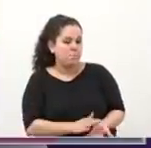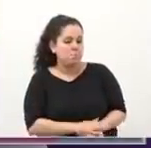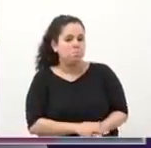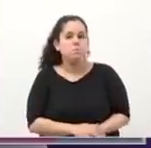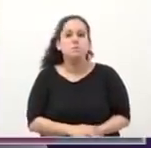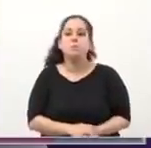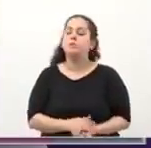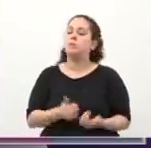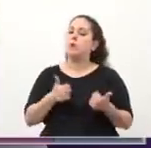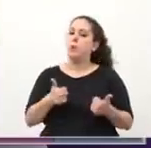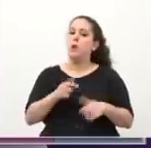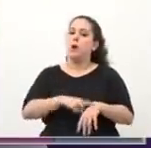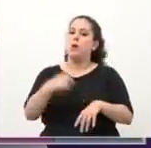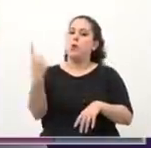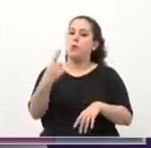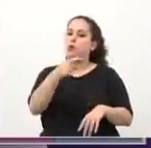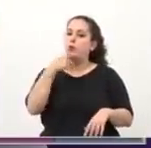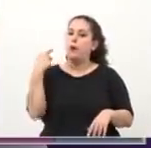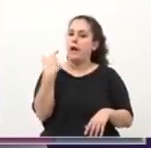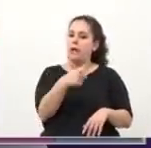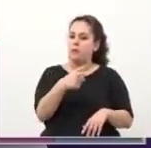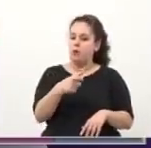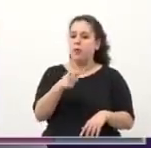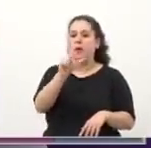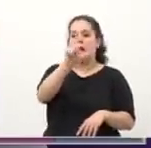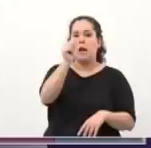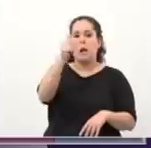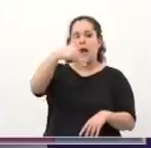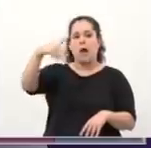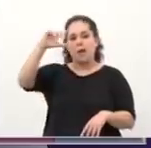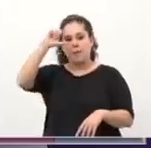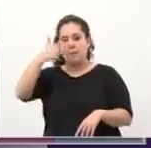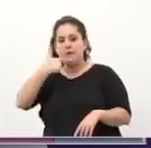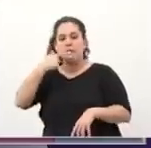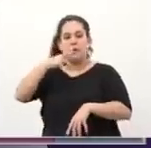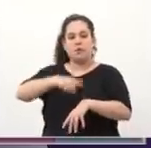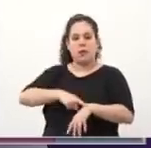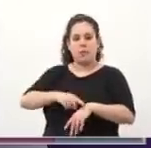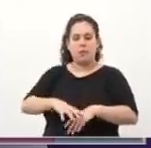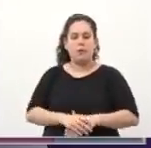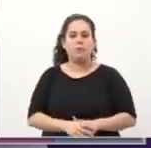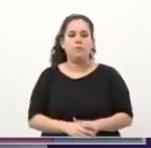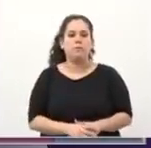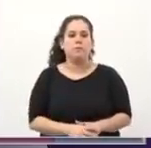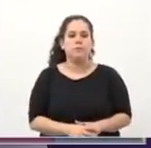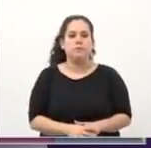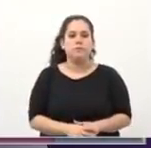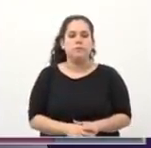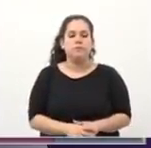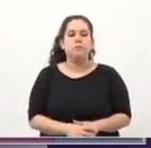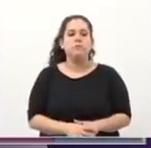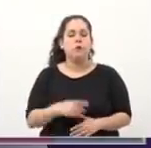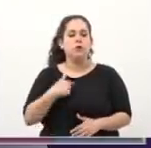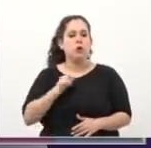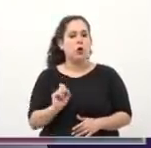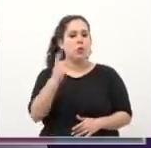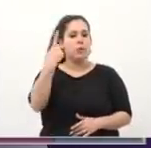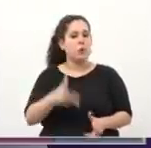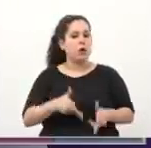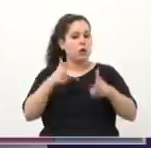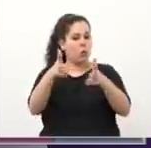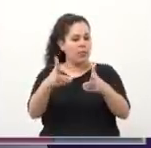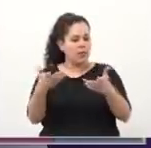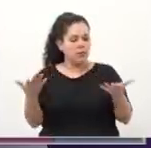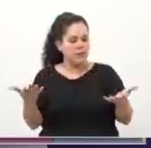Muy bien, un minuto para responder el candidato Matías Lámez. Tiempo. Me parece muy buena la pregunta y te la agradezco. Yo lo primero que quiero decir es que